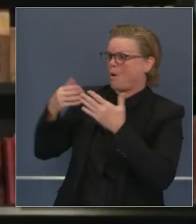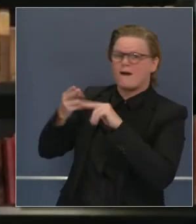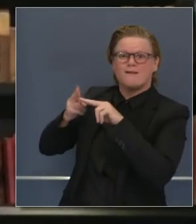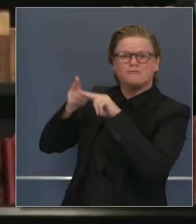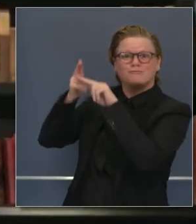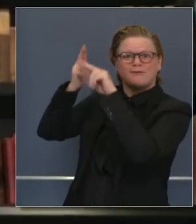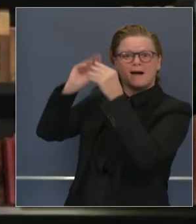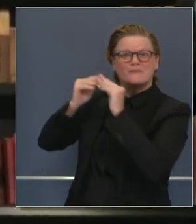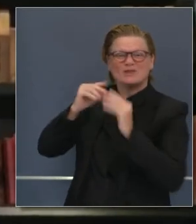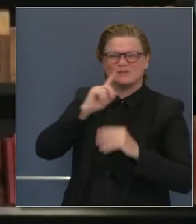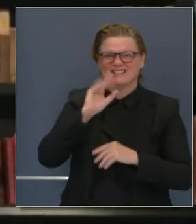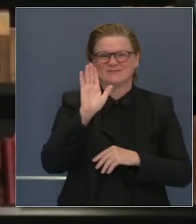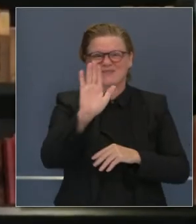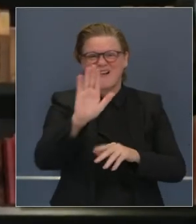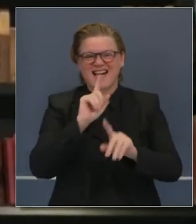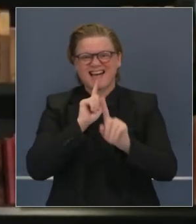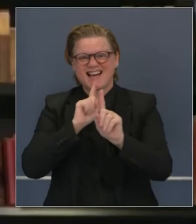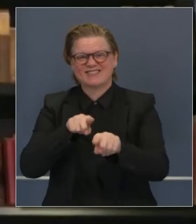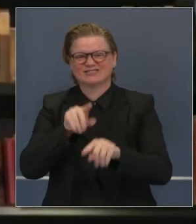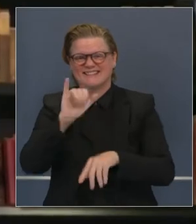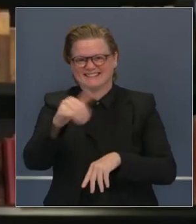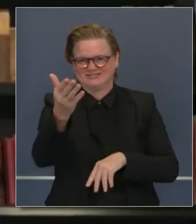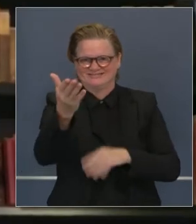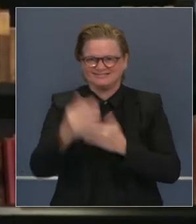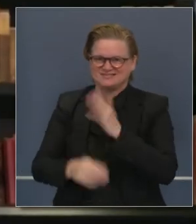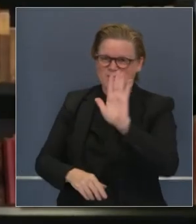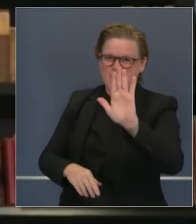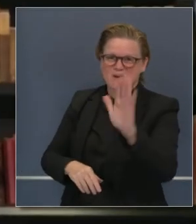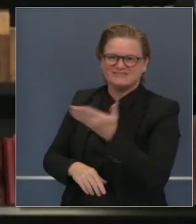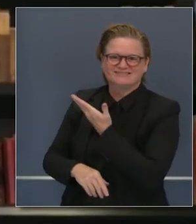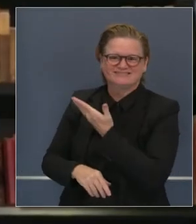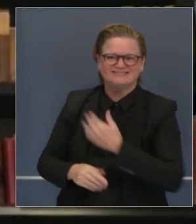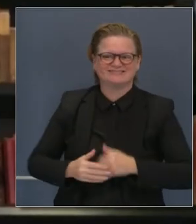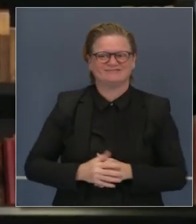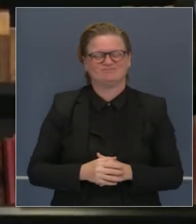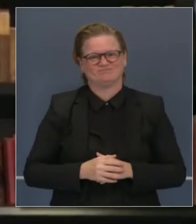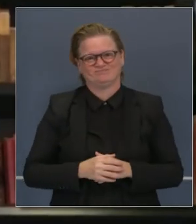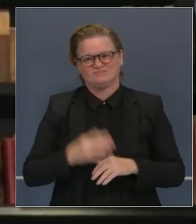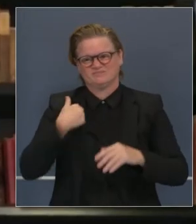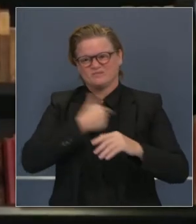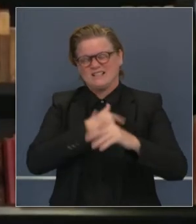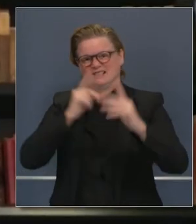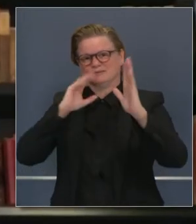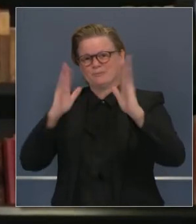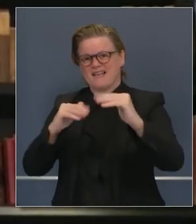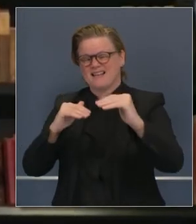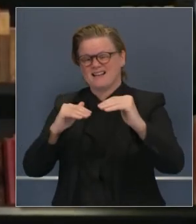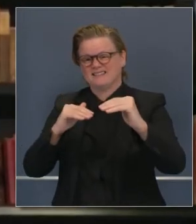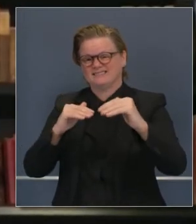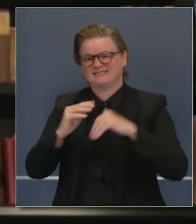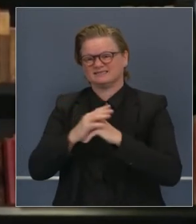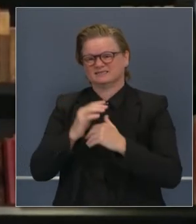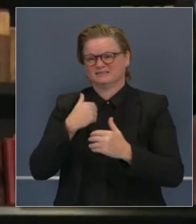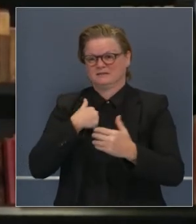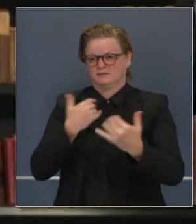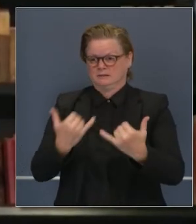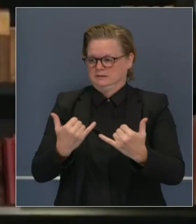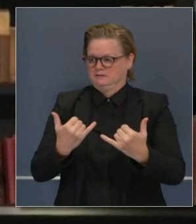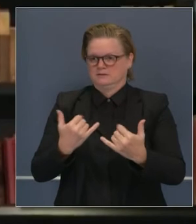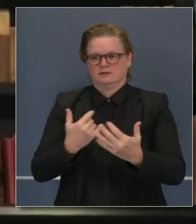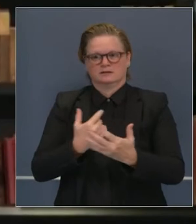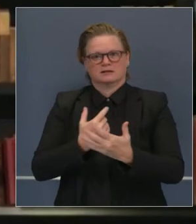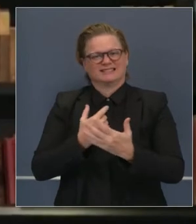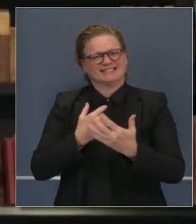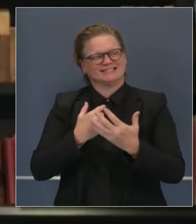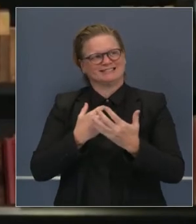sino también terminando esta presentación, diciéndoles que estaremos viendo más de ustedes esta semana. Esta es